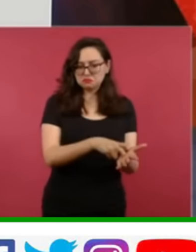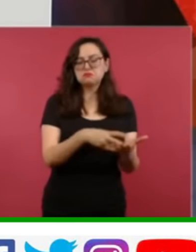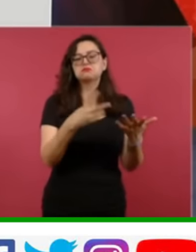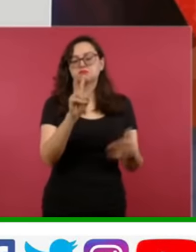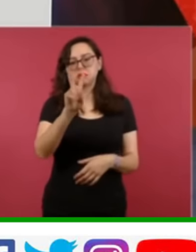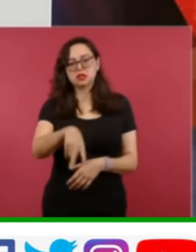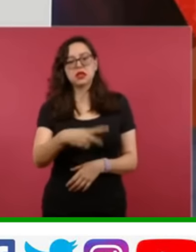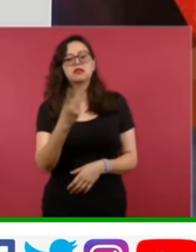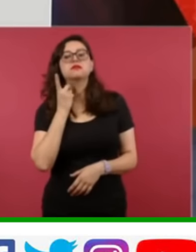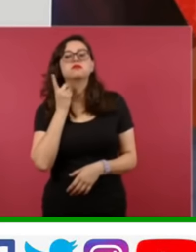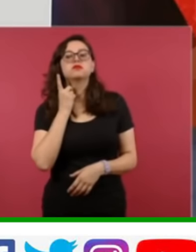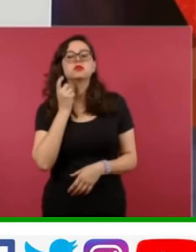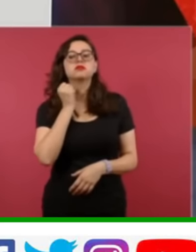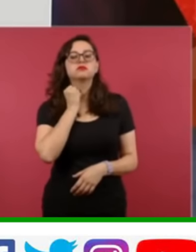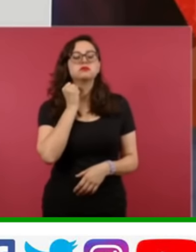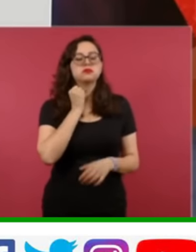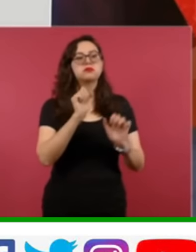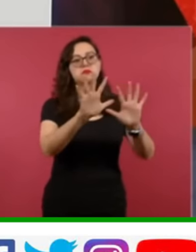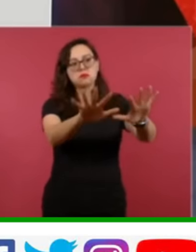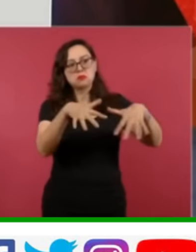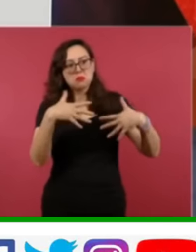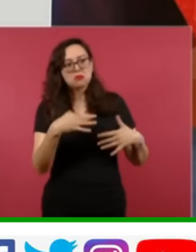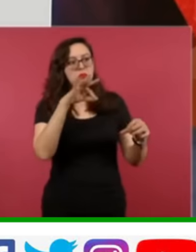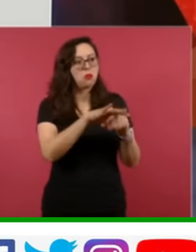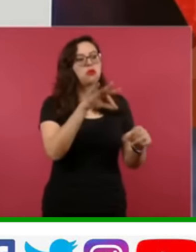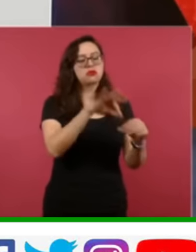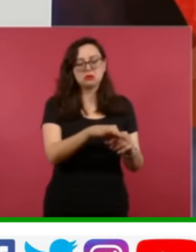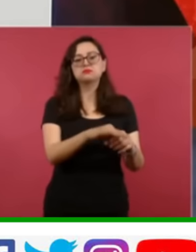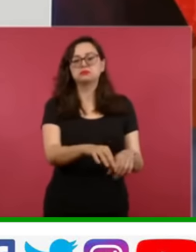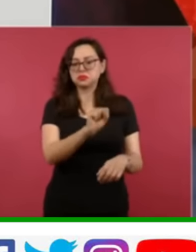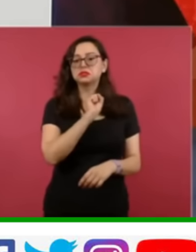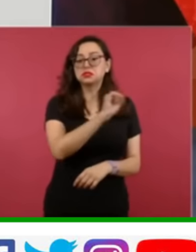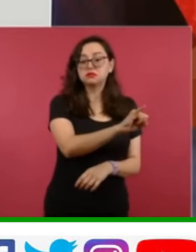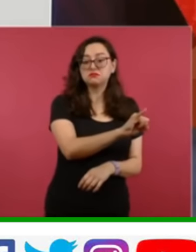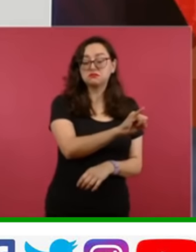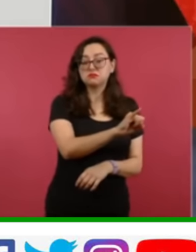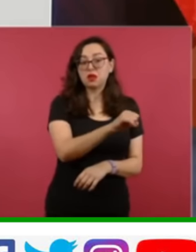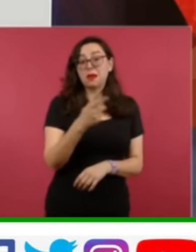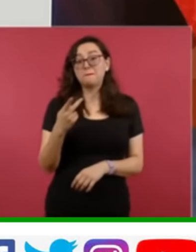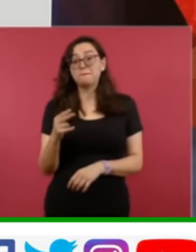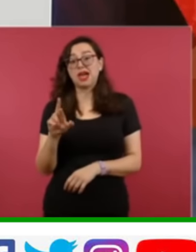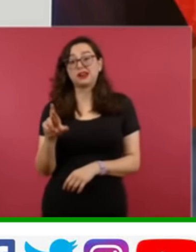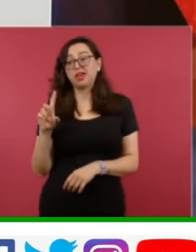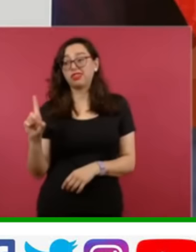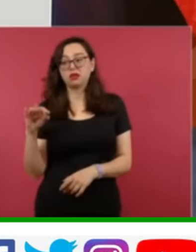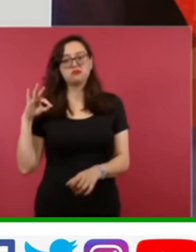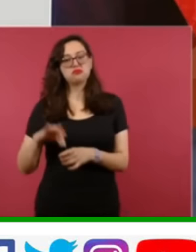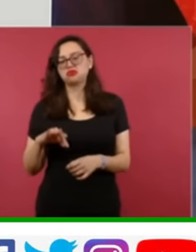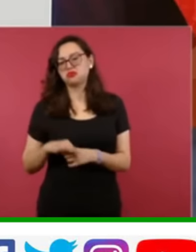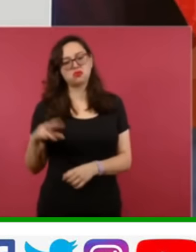a reserva del PRD que votó en contra. Adelante. ¿En qué consistió principalmente? De entrada,